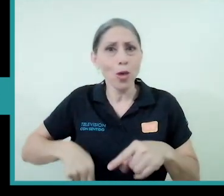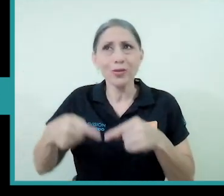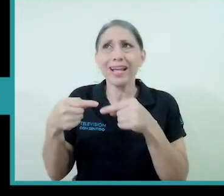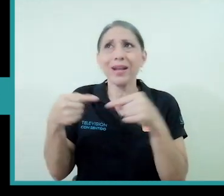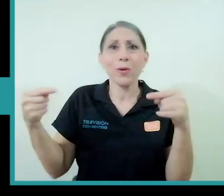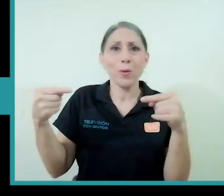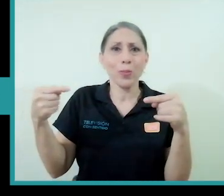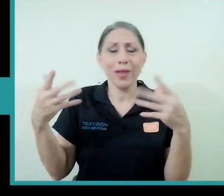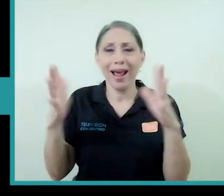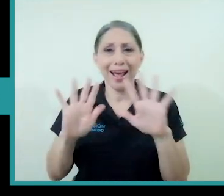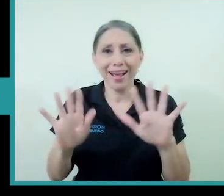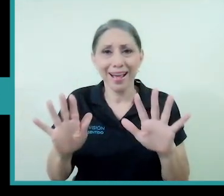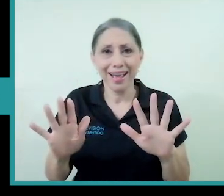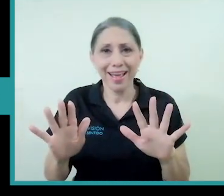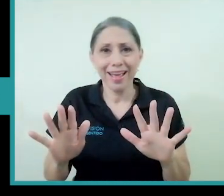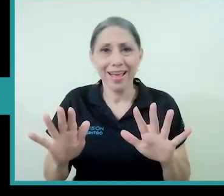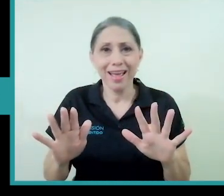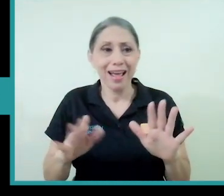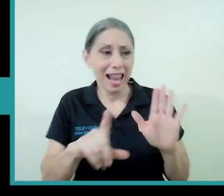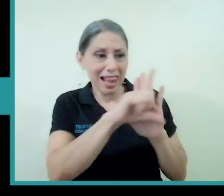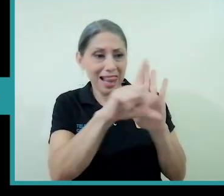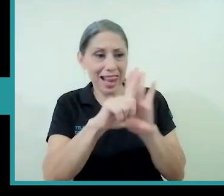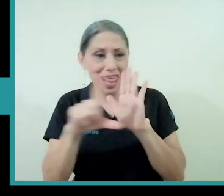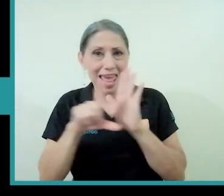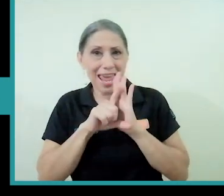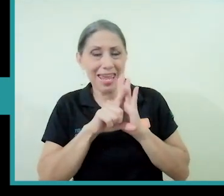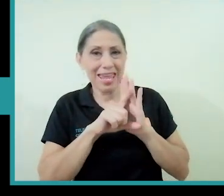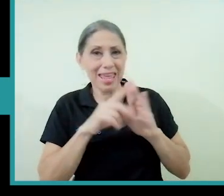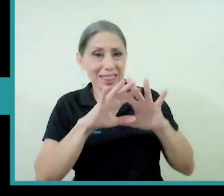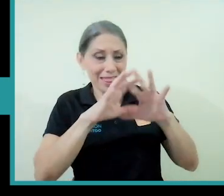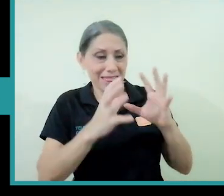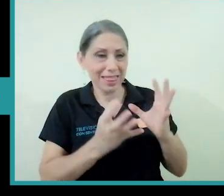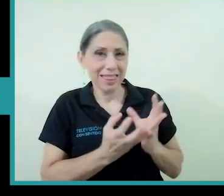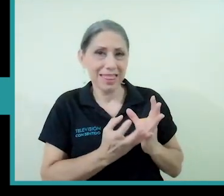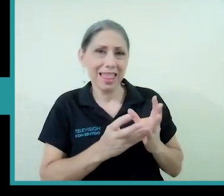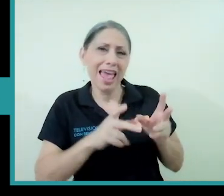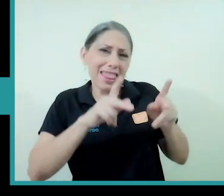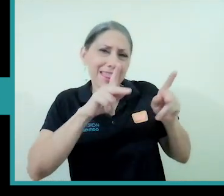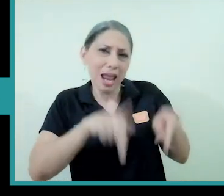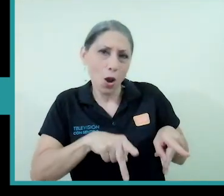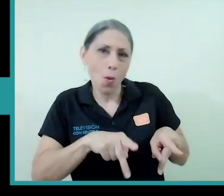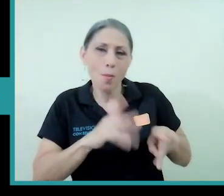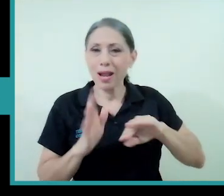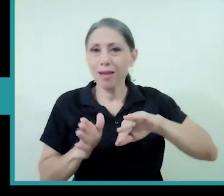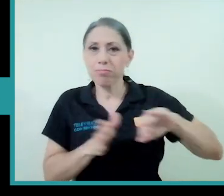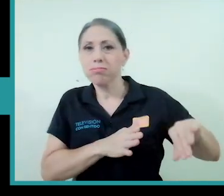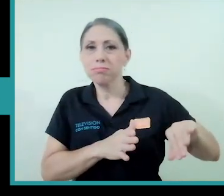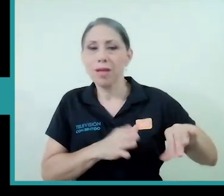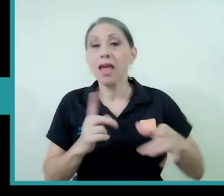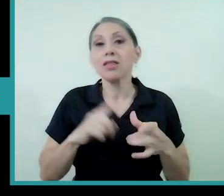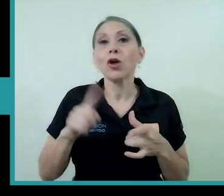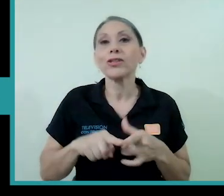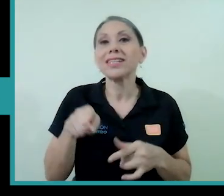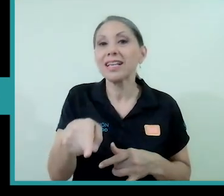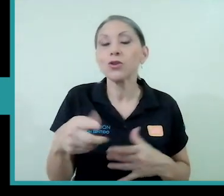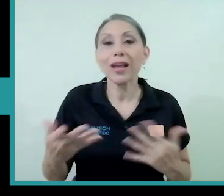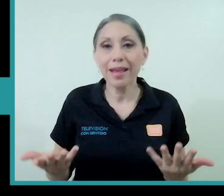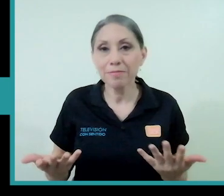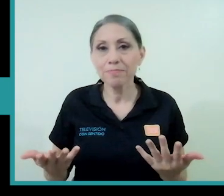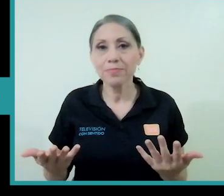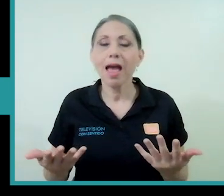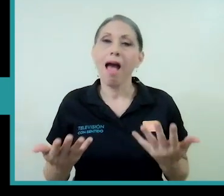desecho cualquier ley del hombre, que ellos lo llaman. Entonces, claro, me sirve un montón para